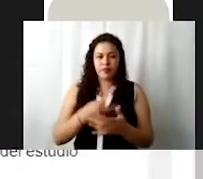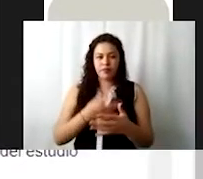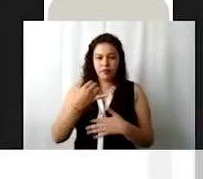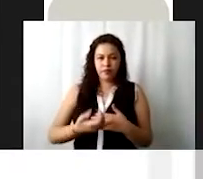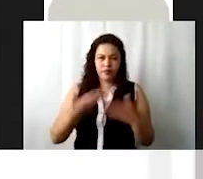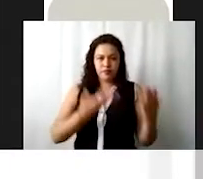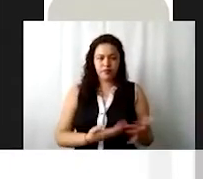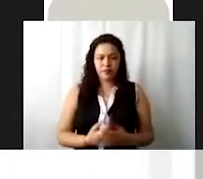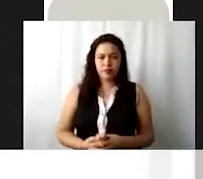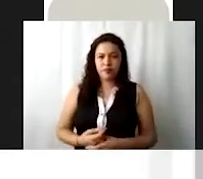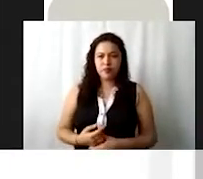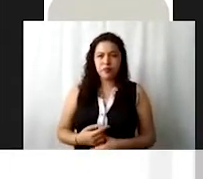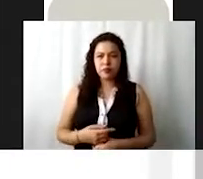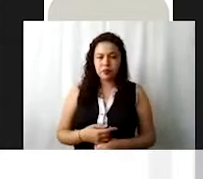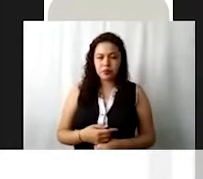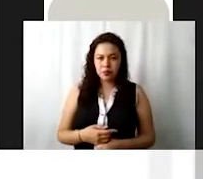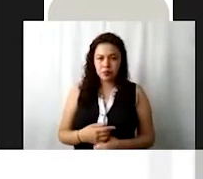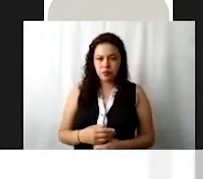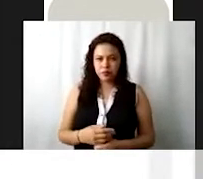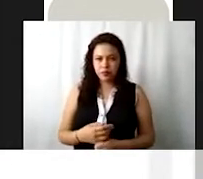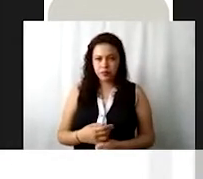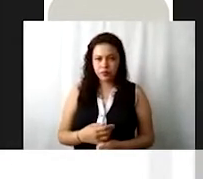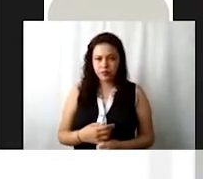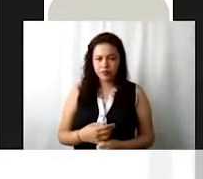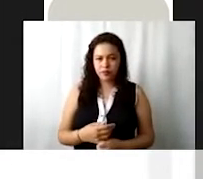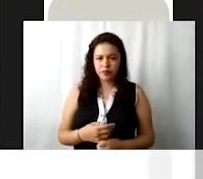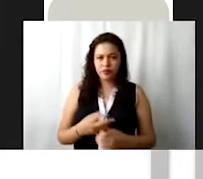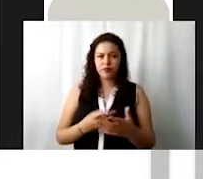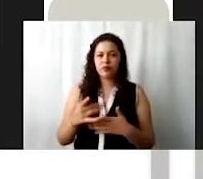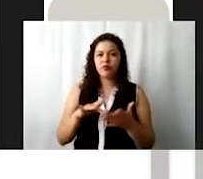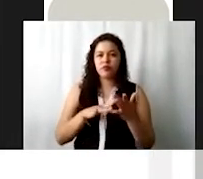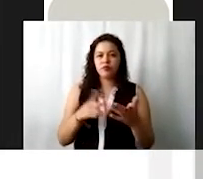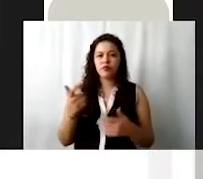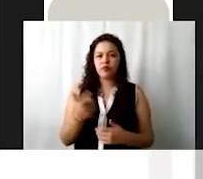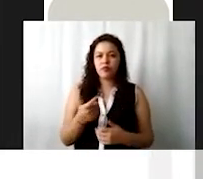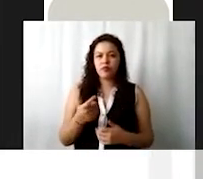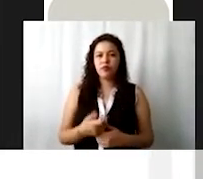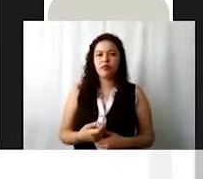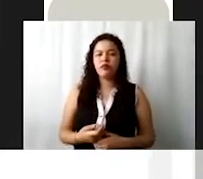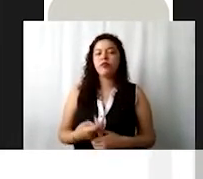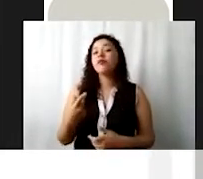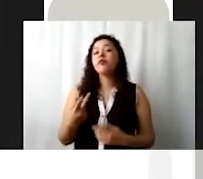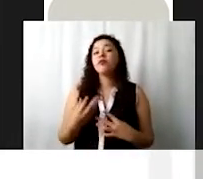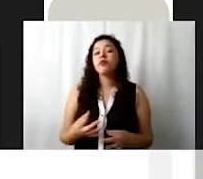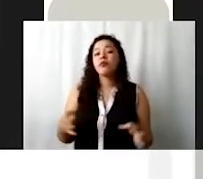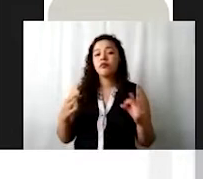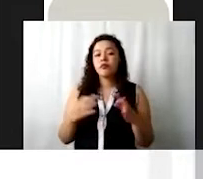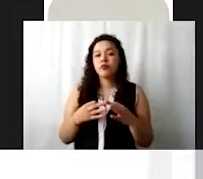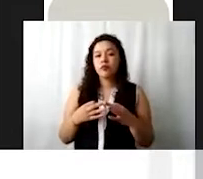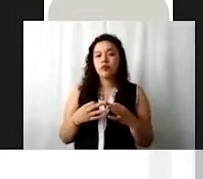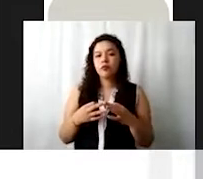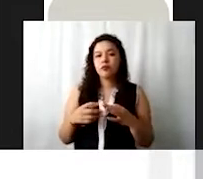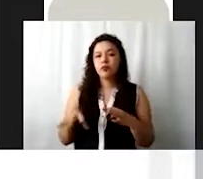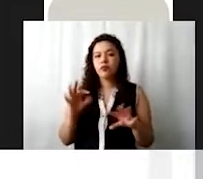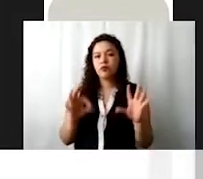Como este proyecto está clasificado en apoyos económicos, es importantísimo que seleccionen la